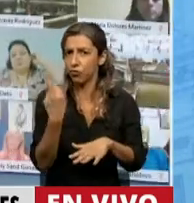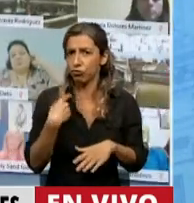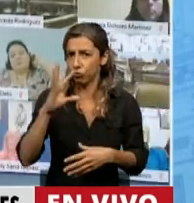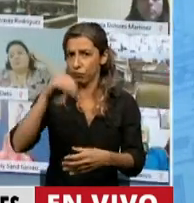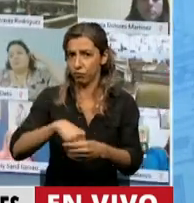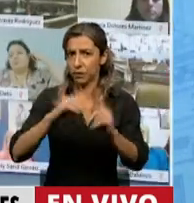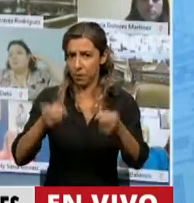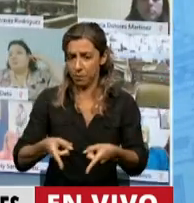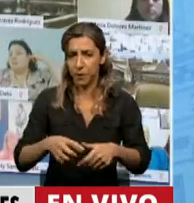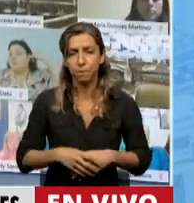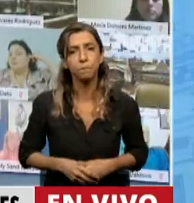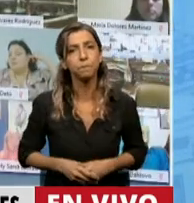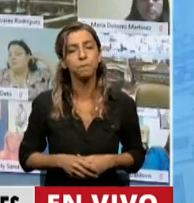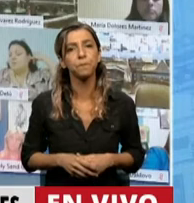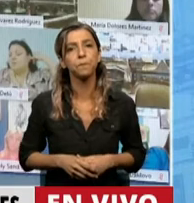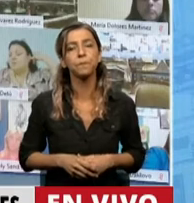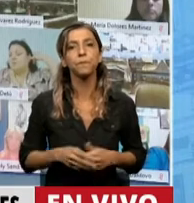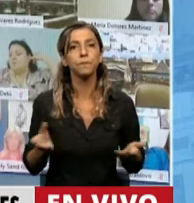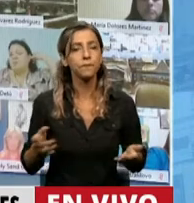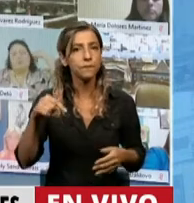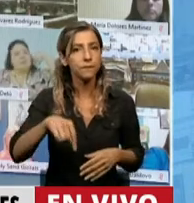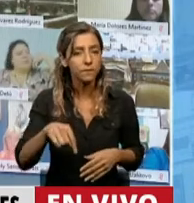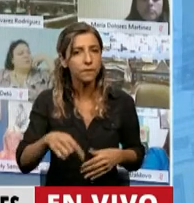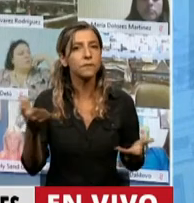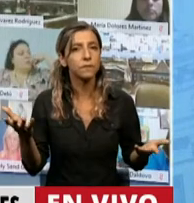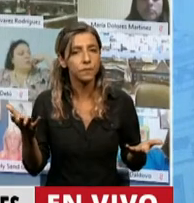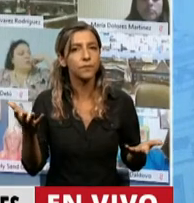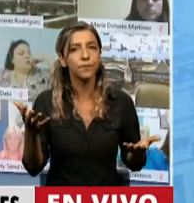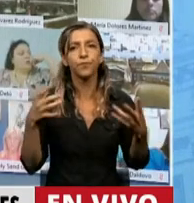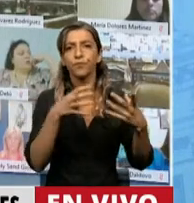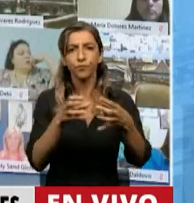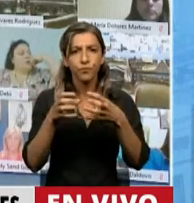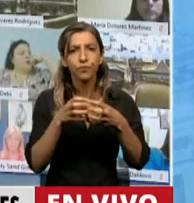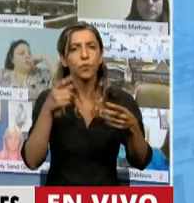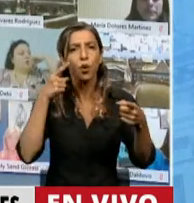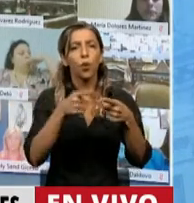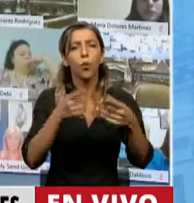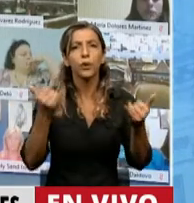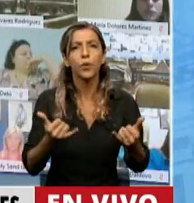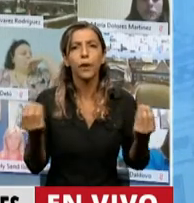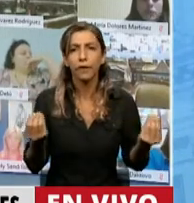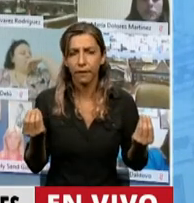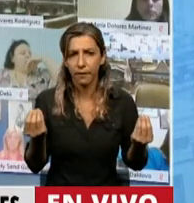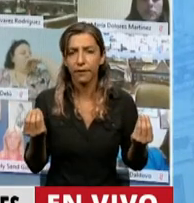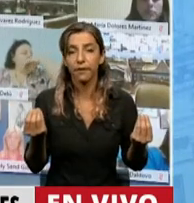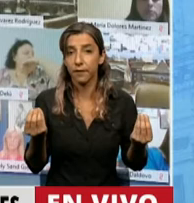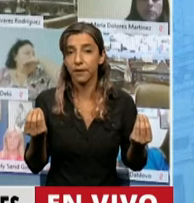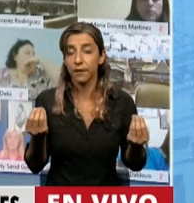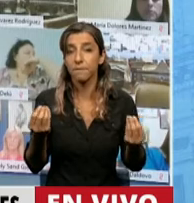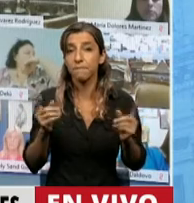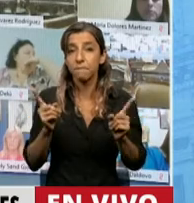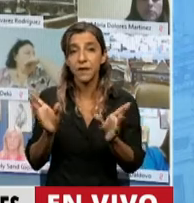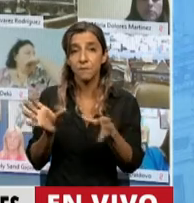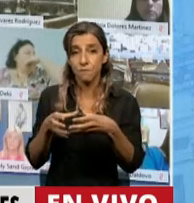lucha. Quiero decir que el tratamiento en la jornada de hoy tiene un objetivo en parte, que es contener ese movimiento de